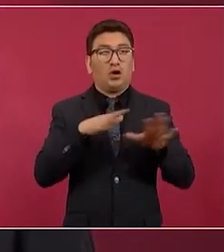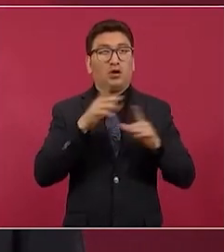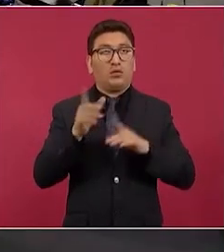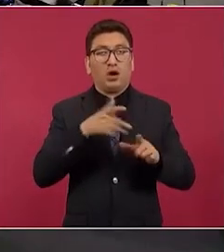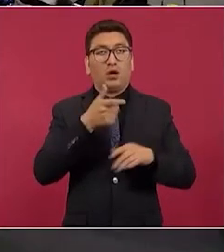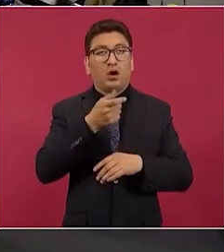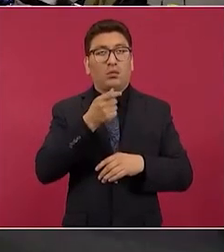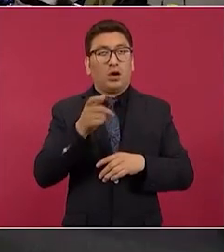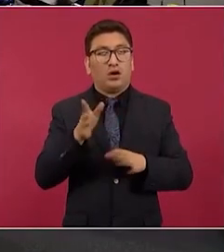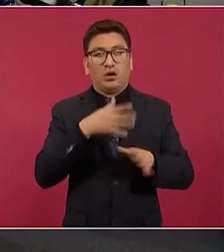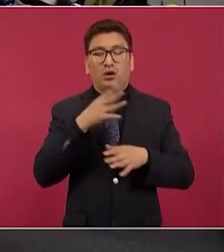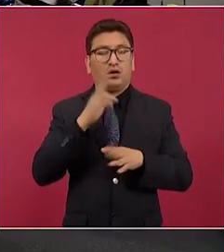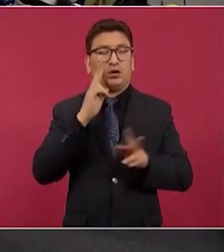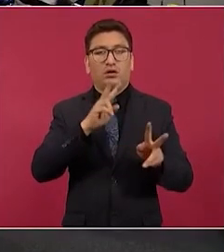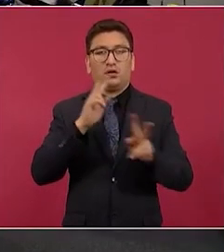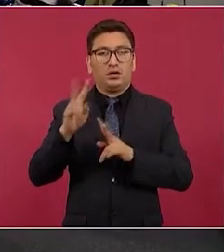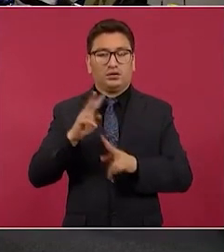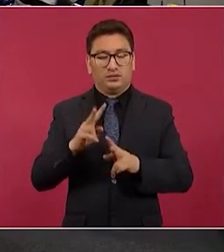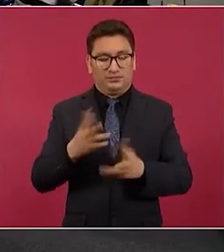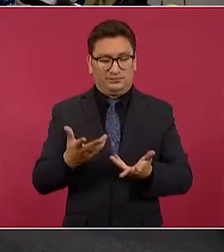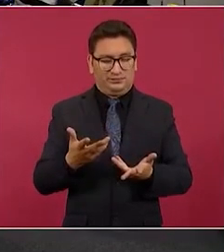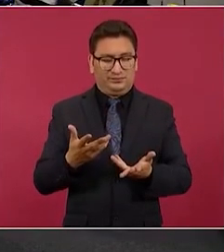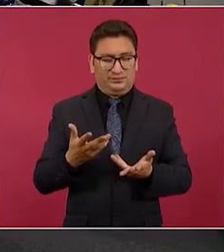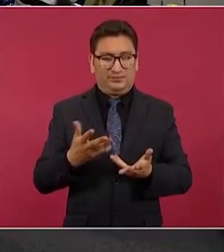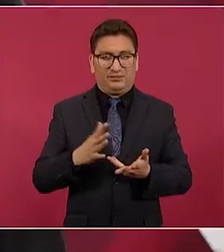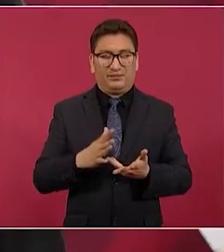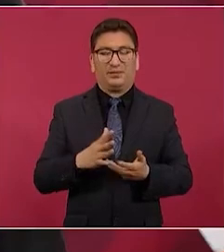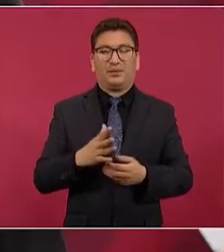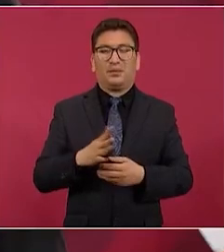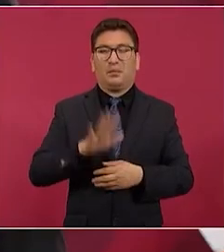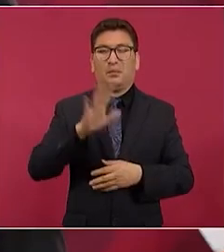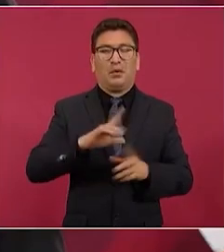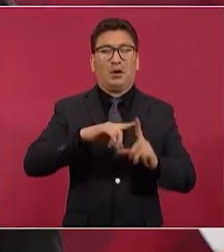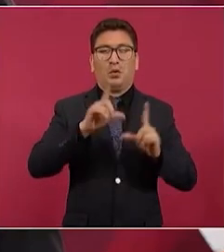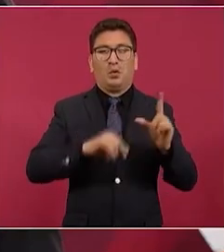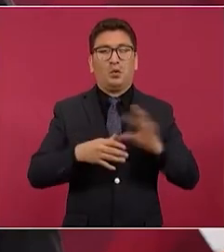este, pero hasta